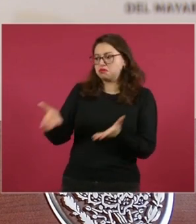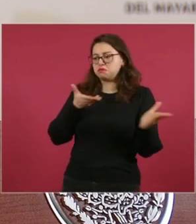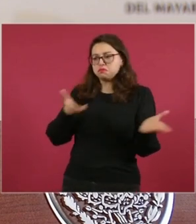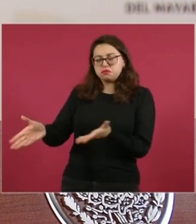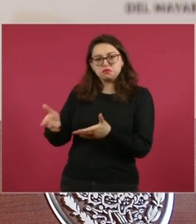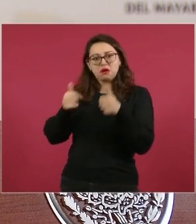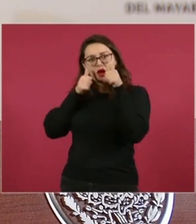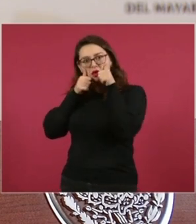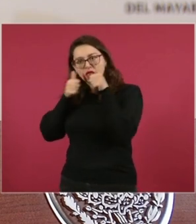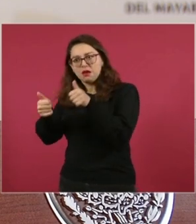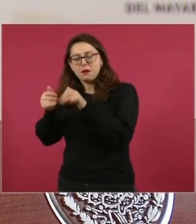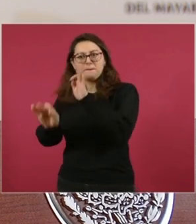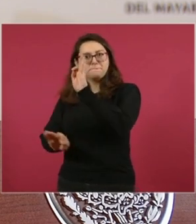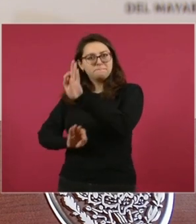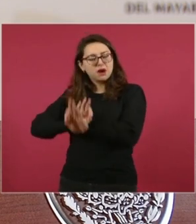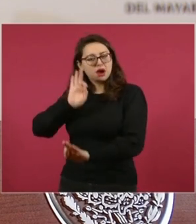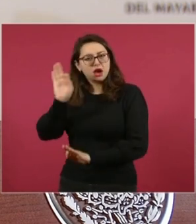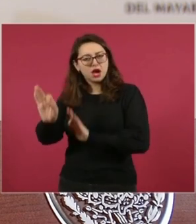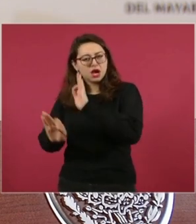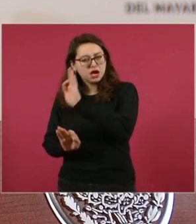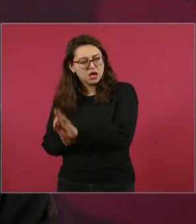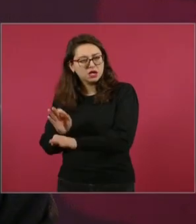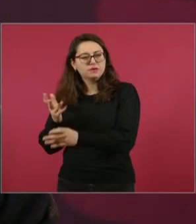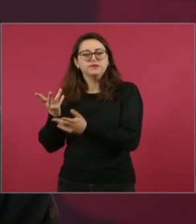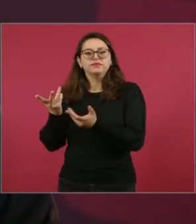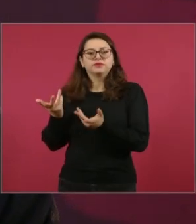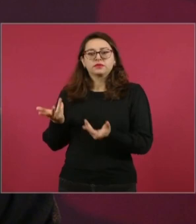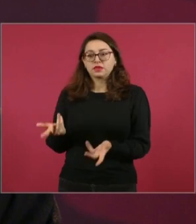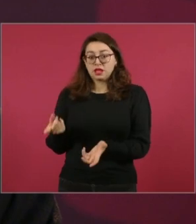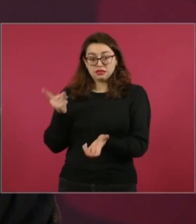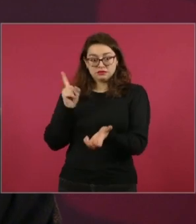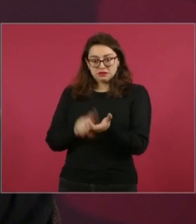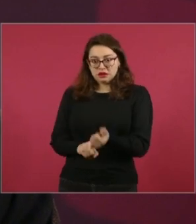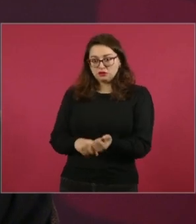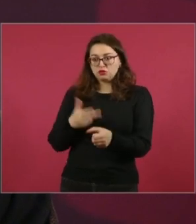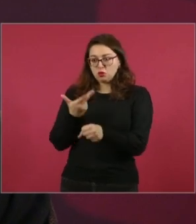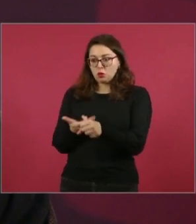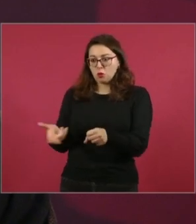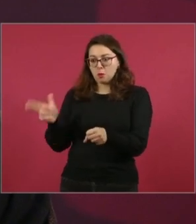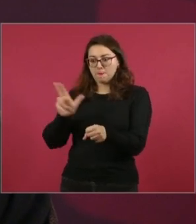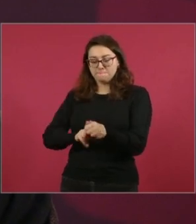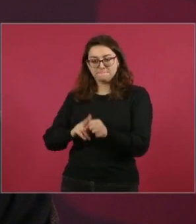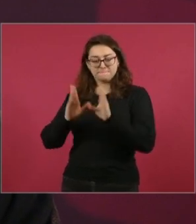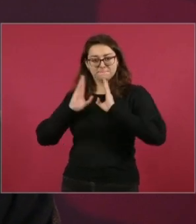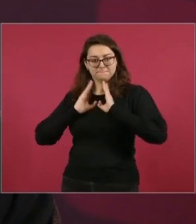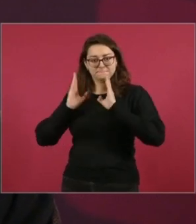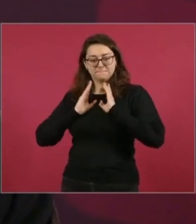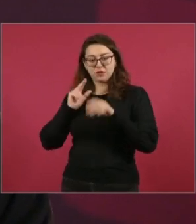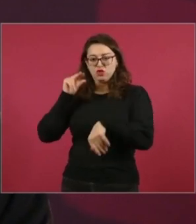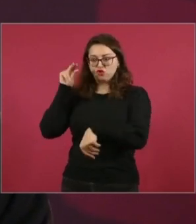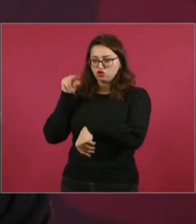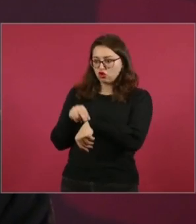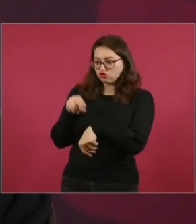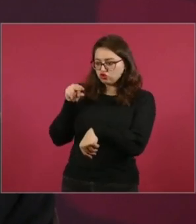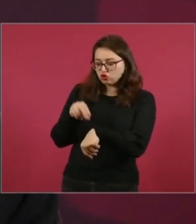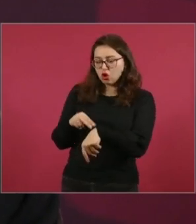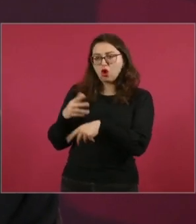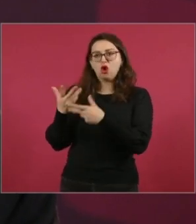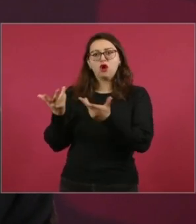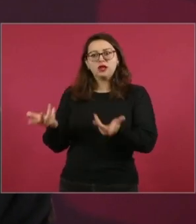el hospital militar se abrió a